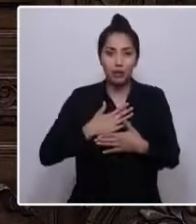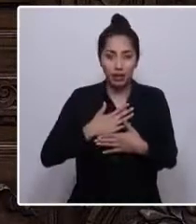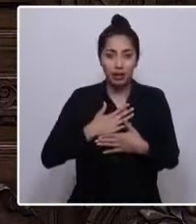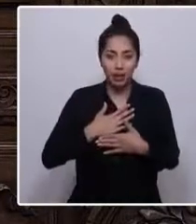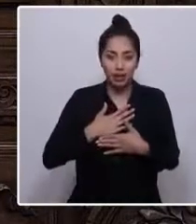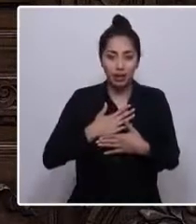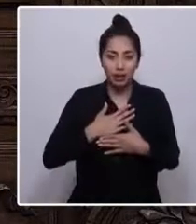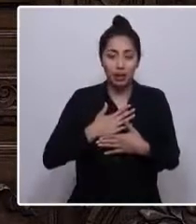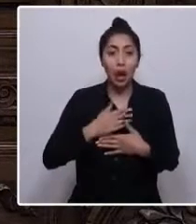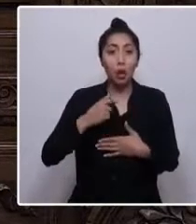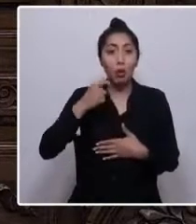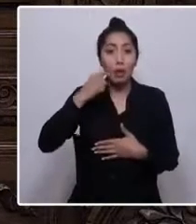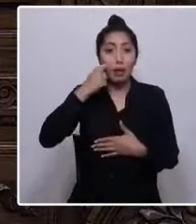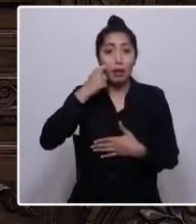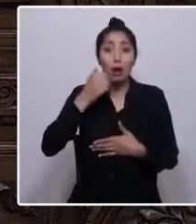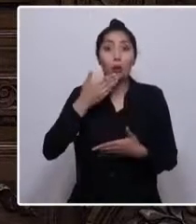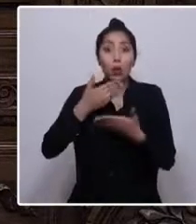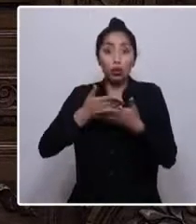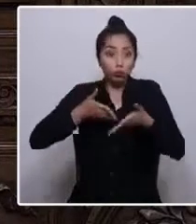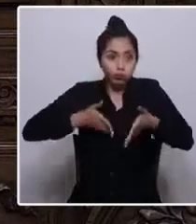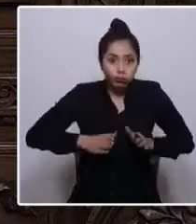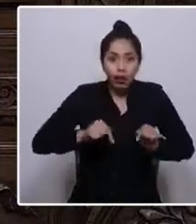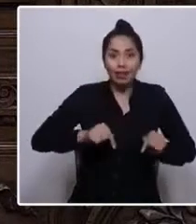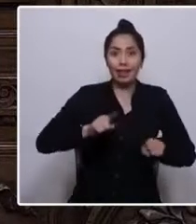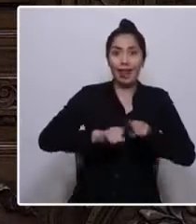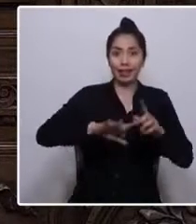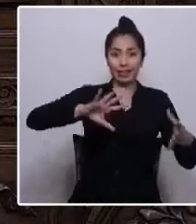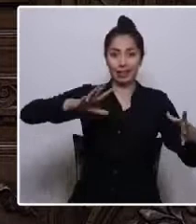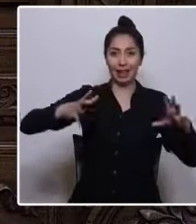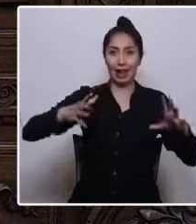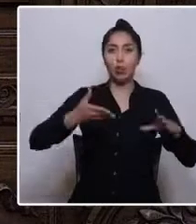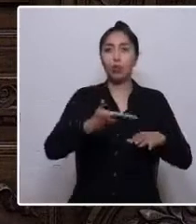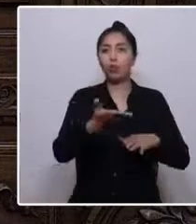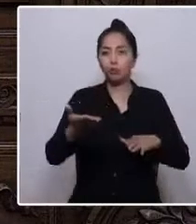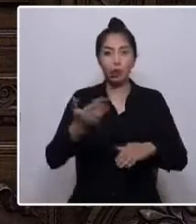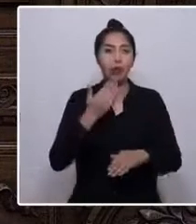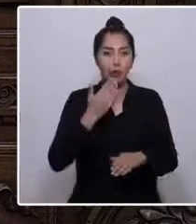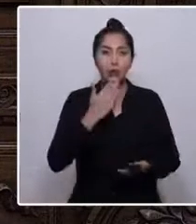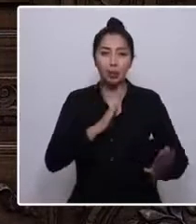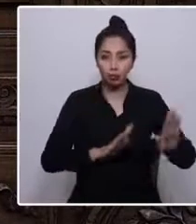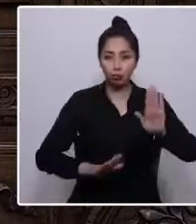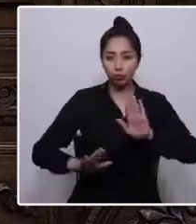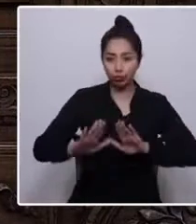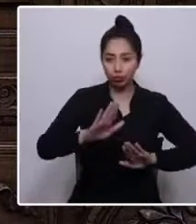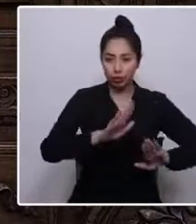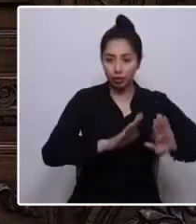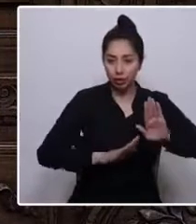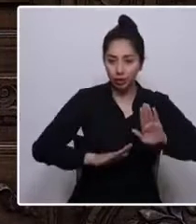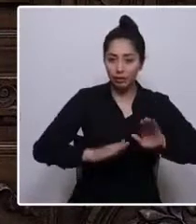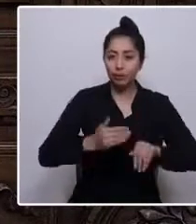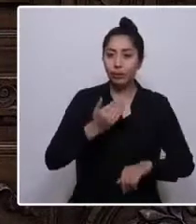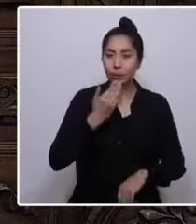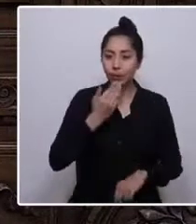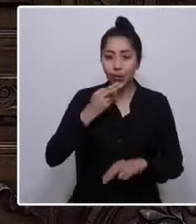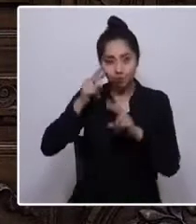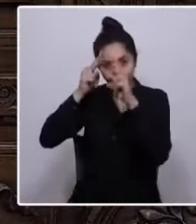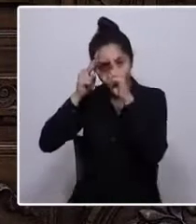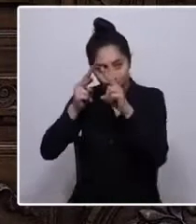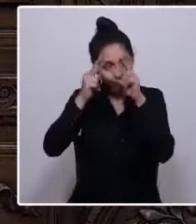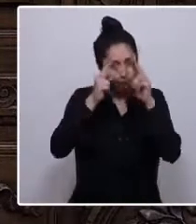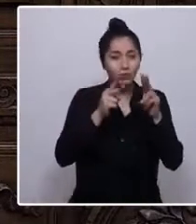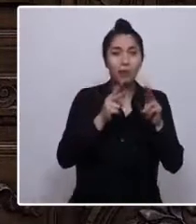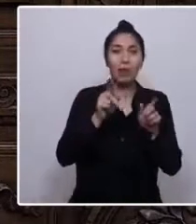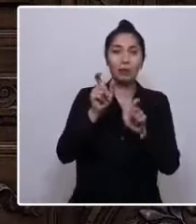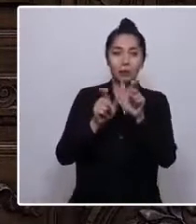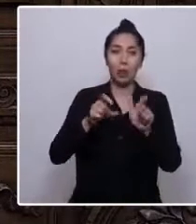que la humanidad pisa esta tierra, para que ustedes también las protejan. Nombre y honro a quienes inspiran nuestro camino,